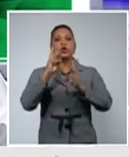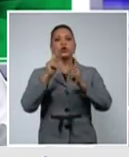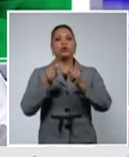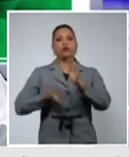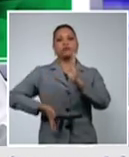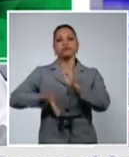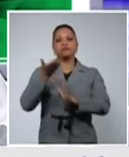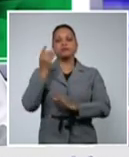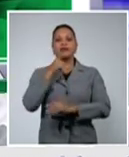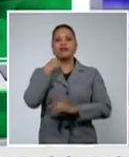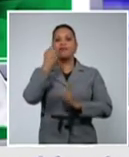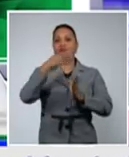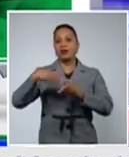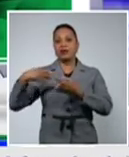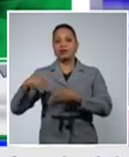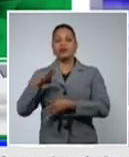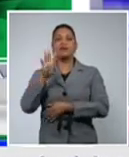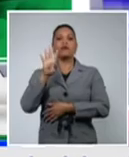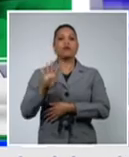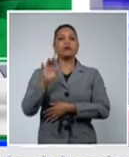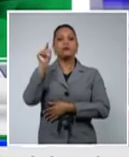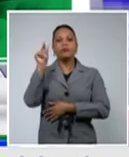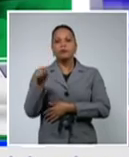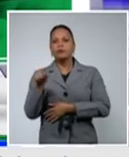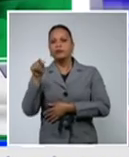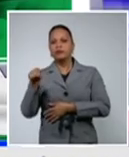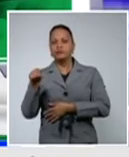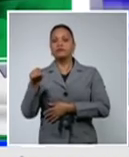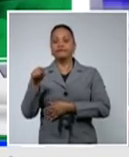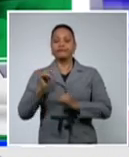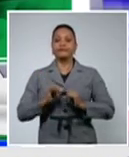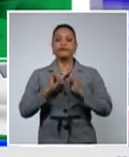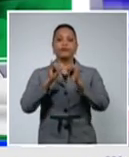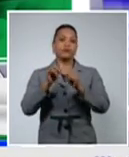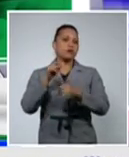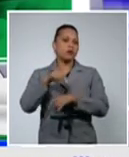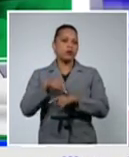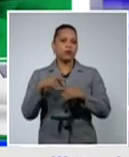fallecidos en el día, tenemos que informar en el día de hoy.